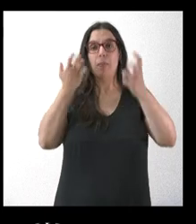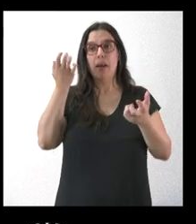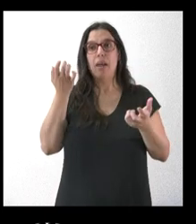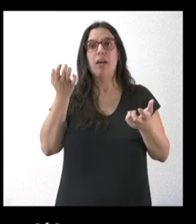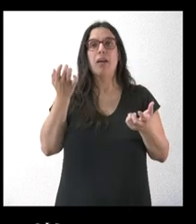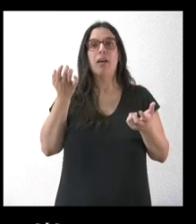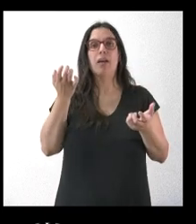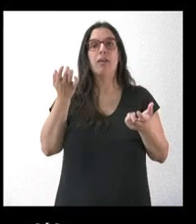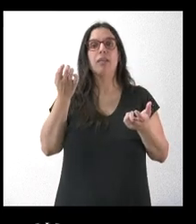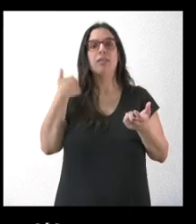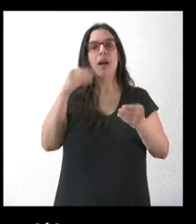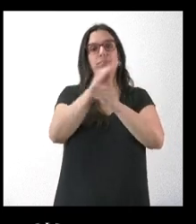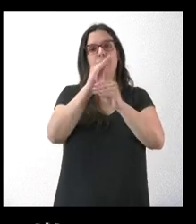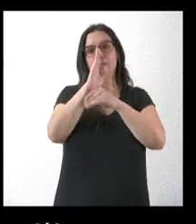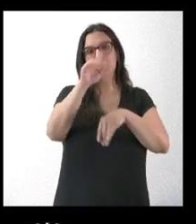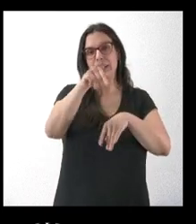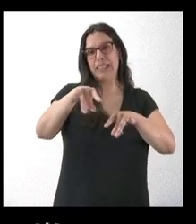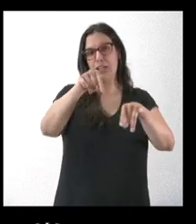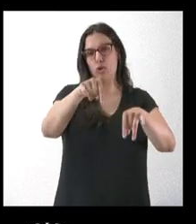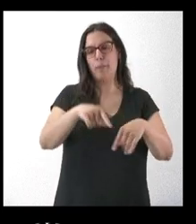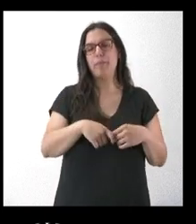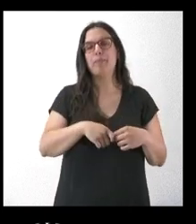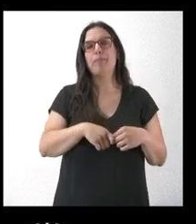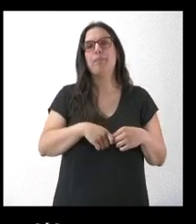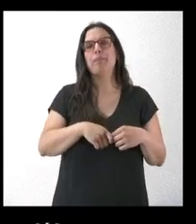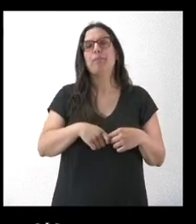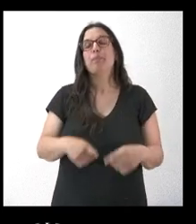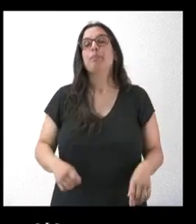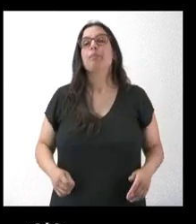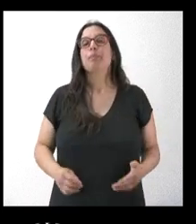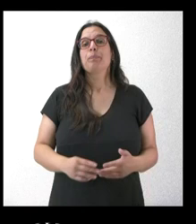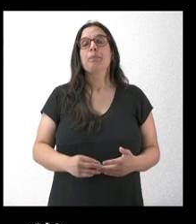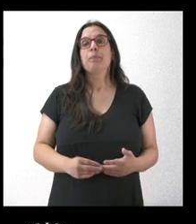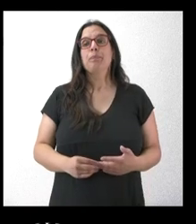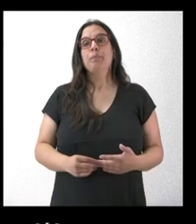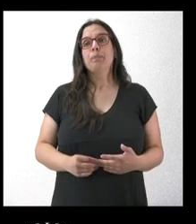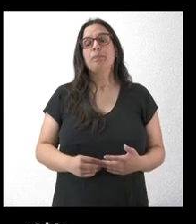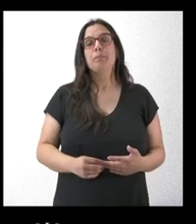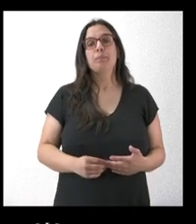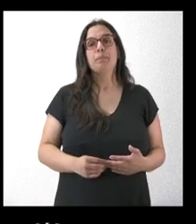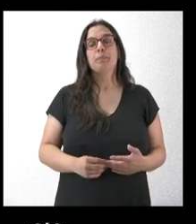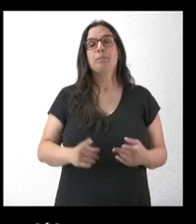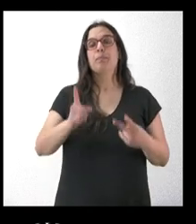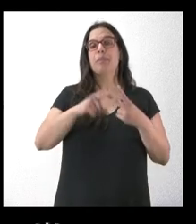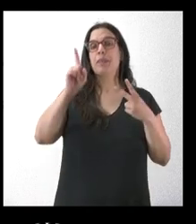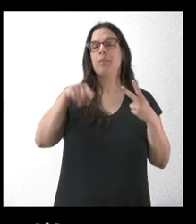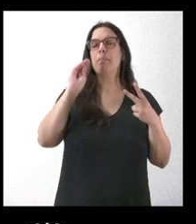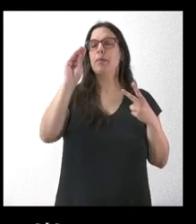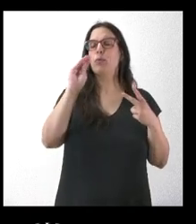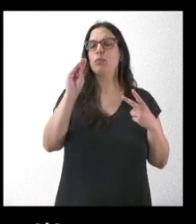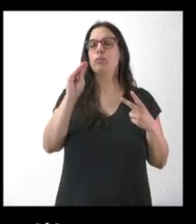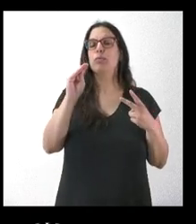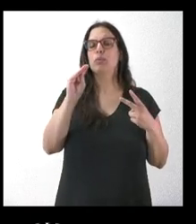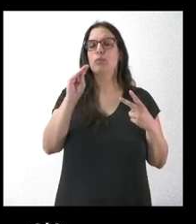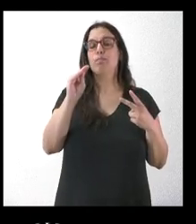mayoritariamente tratados ya aquí en el mismo territorio de la provincia de León. Y también quería hacer una pregunta que es